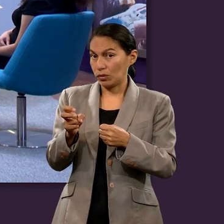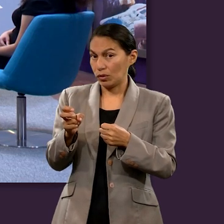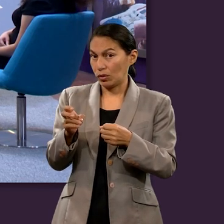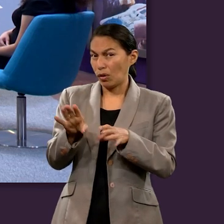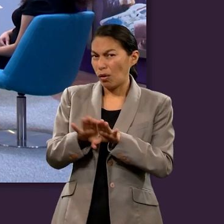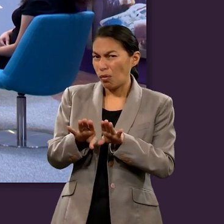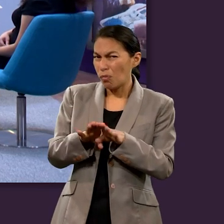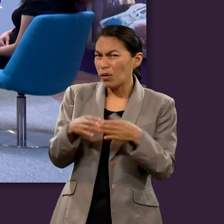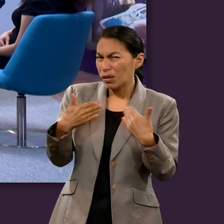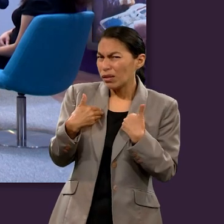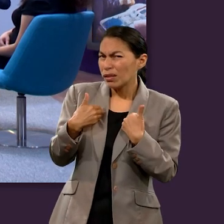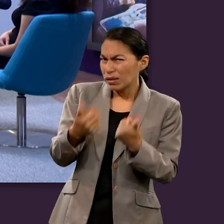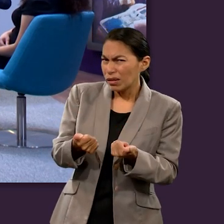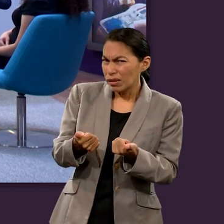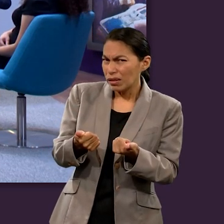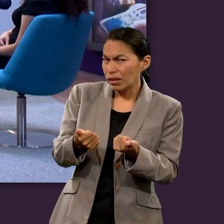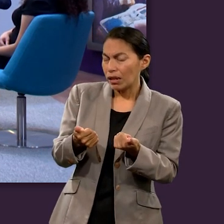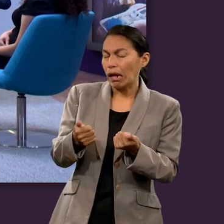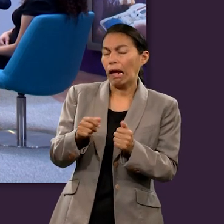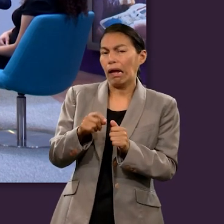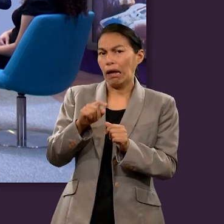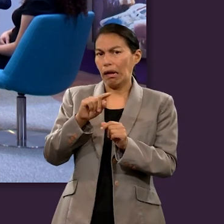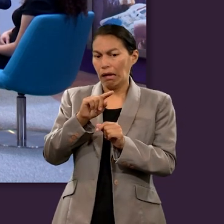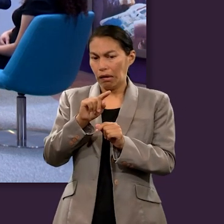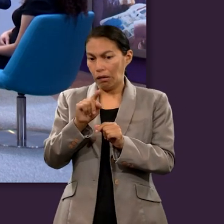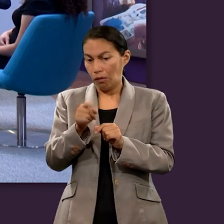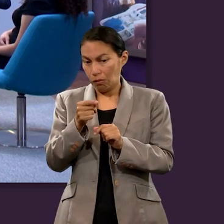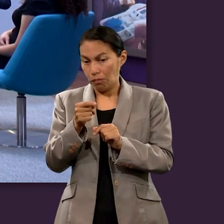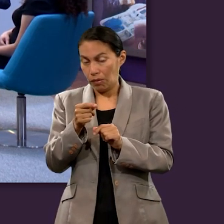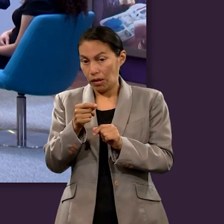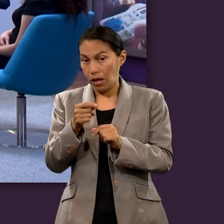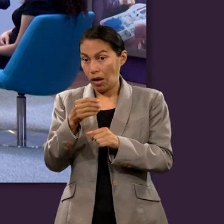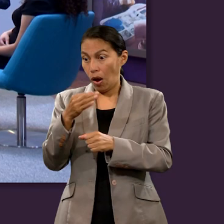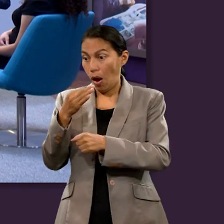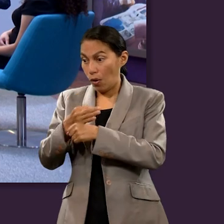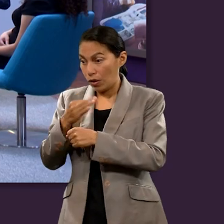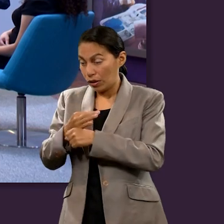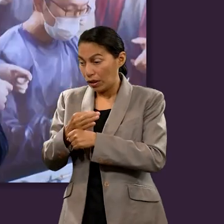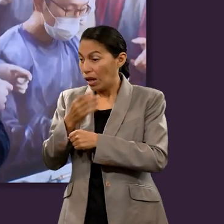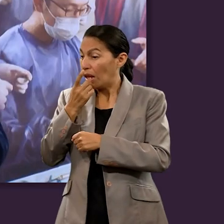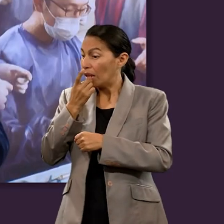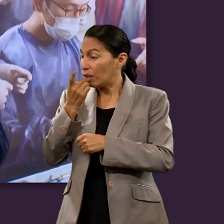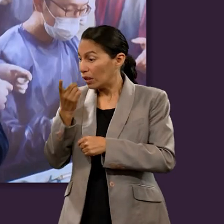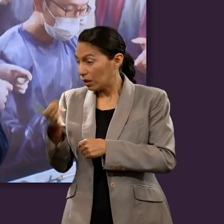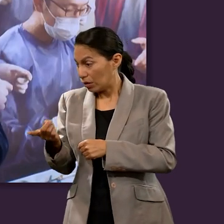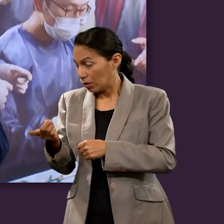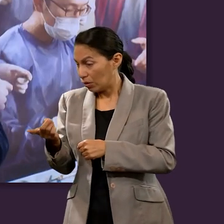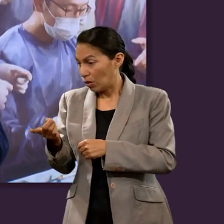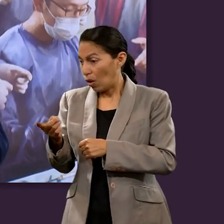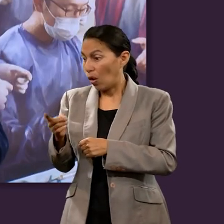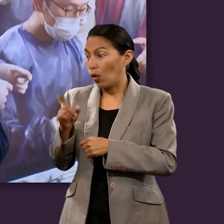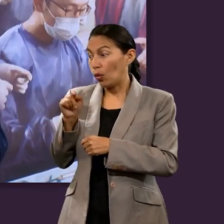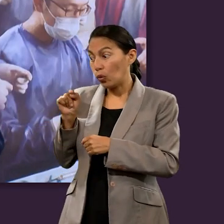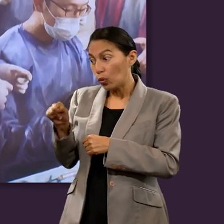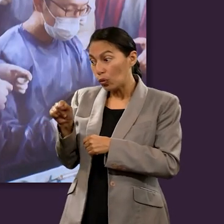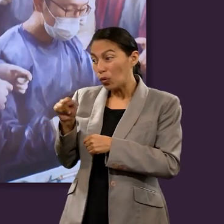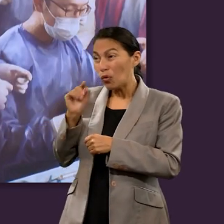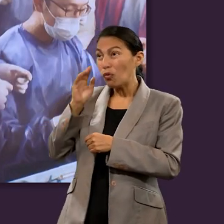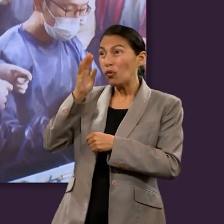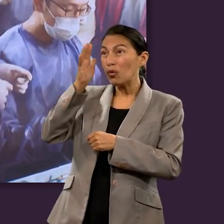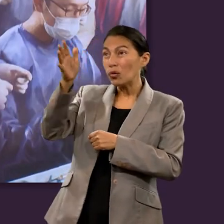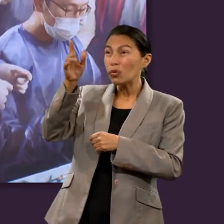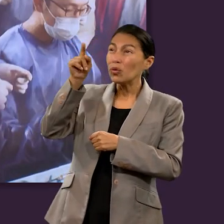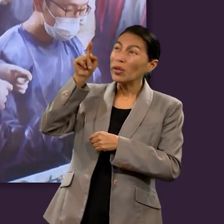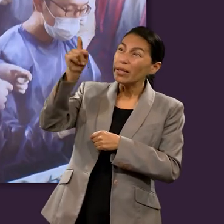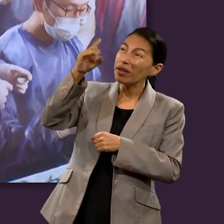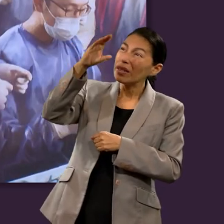la frase te digo hoy era una frase que se utilizaba para dar solemnidad o enfatizar algo. Entonces, una forma de